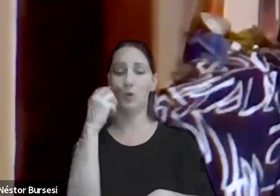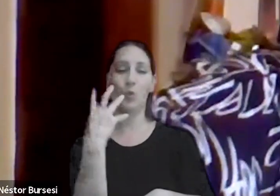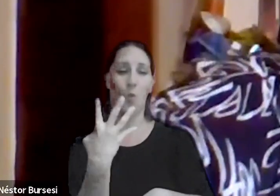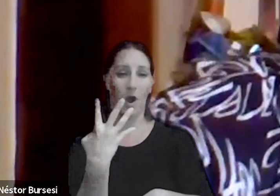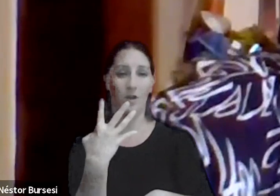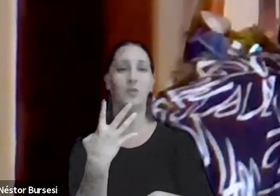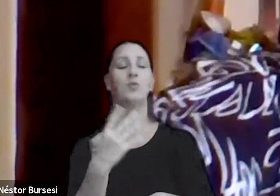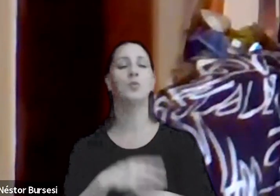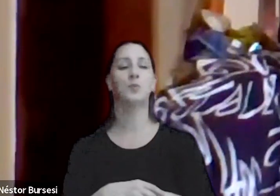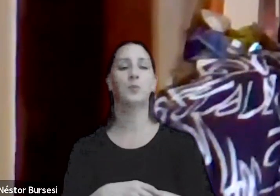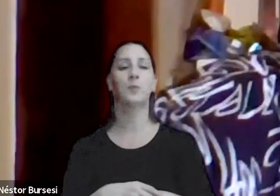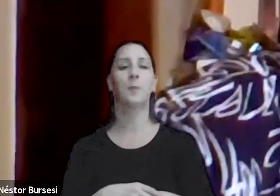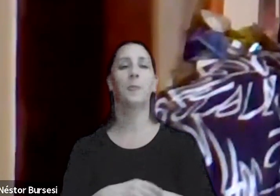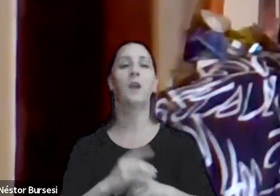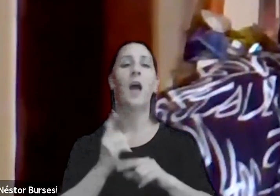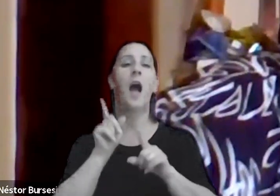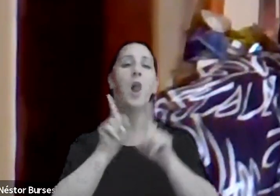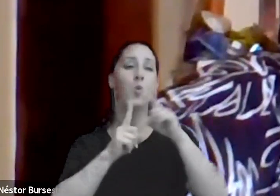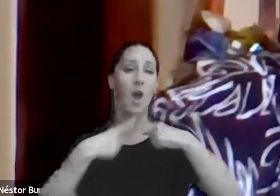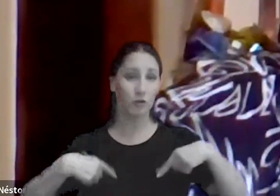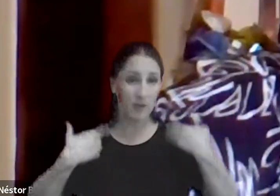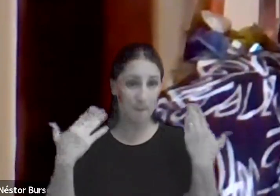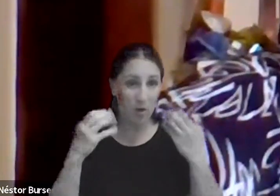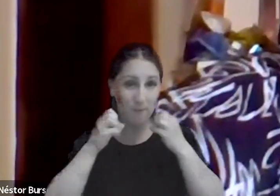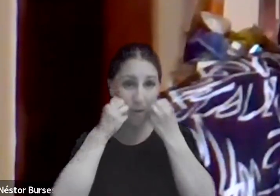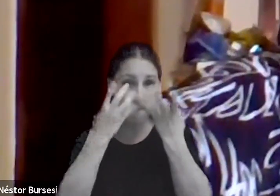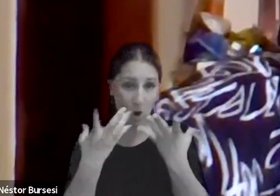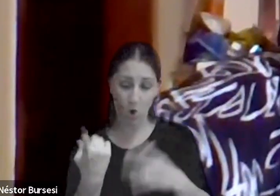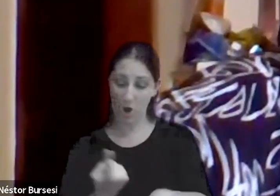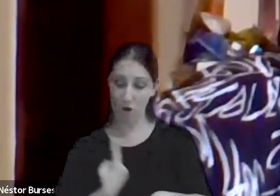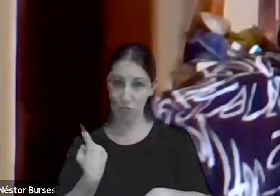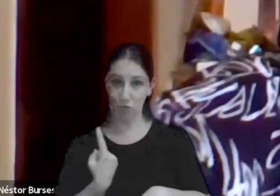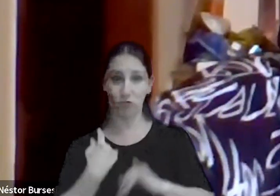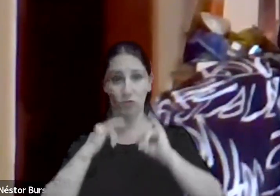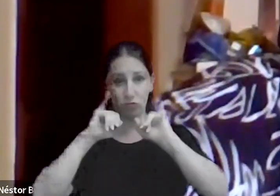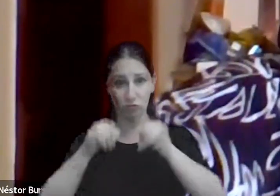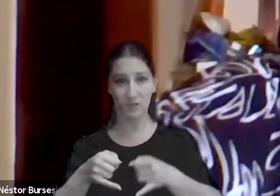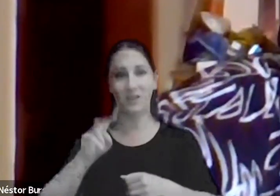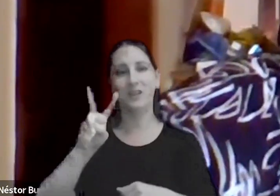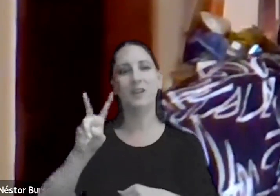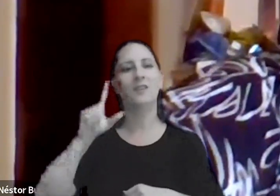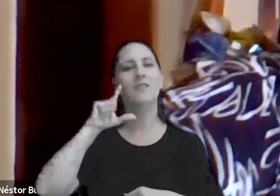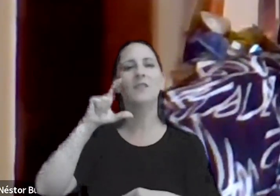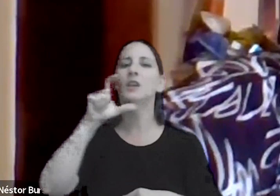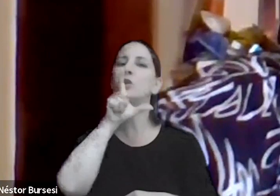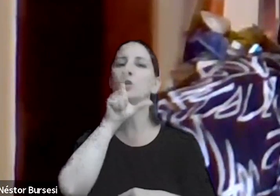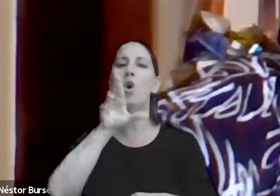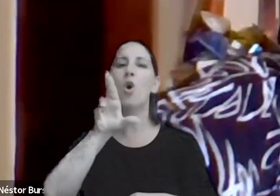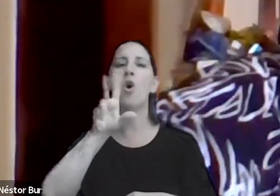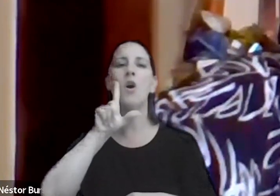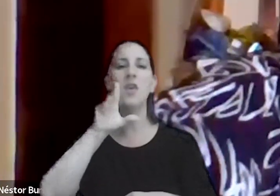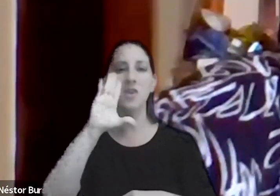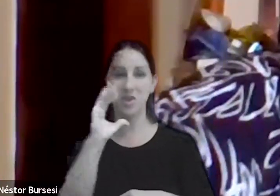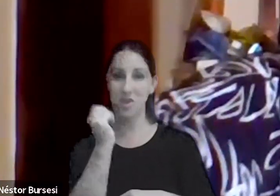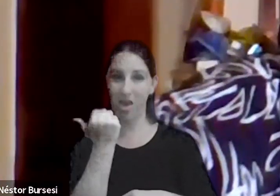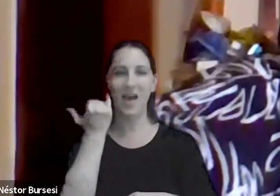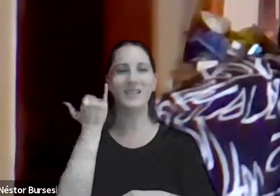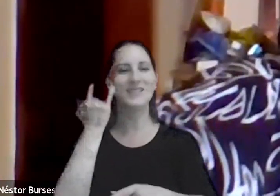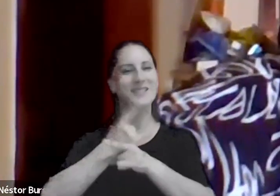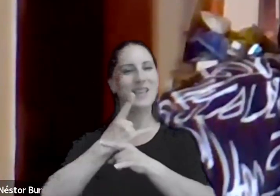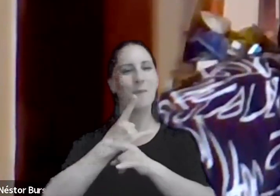sea mejorable de nuestra parte a Victoria Agusoni que también hace de enlace